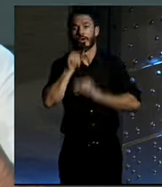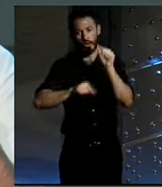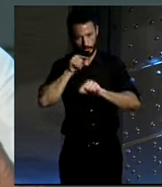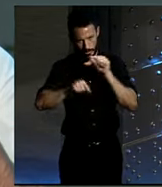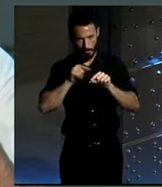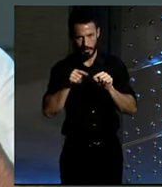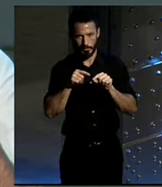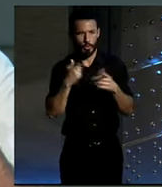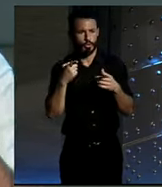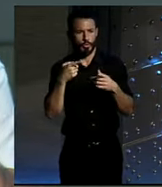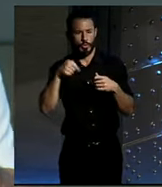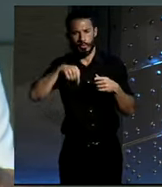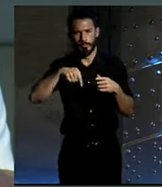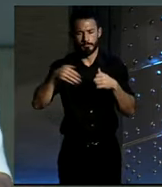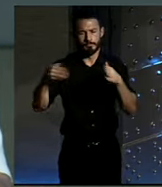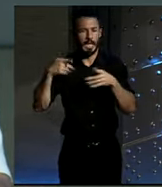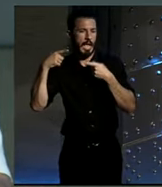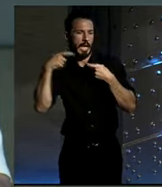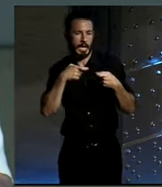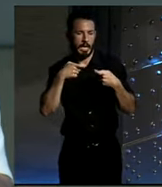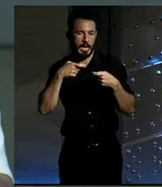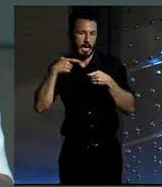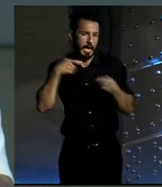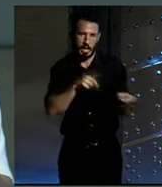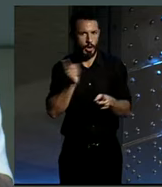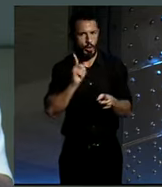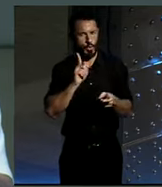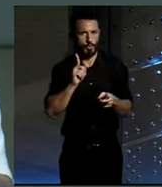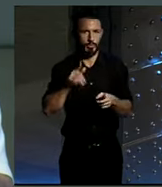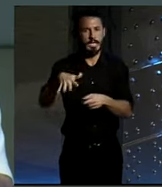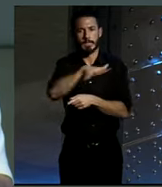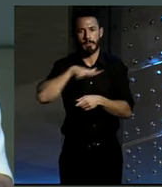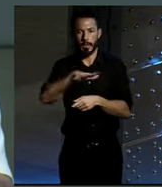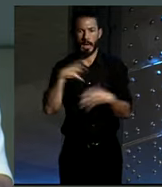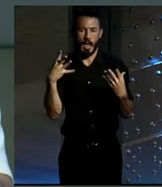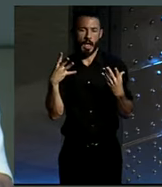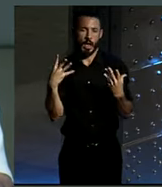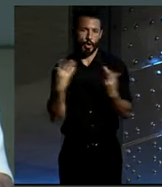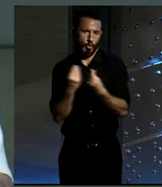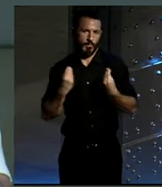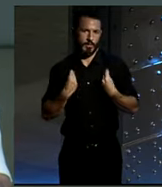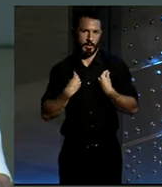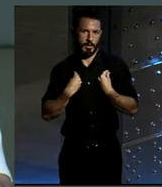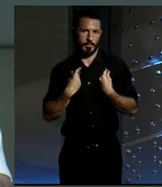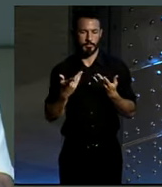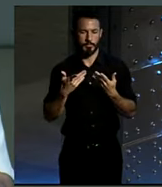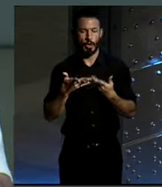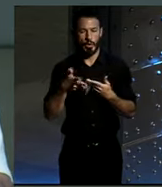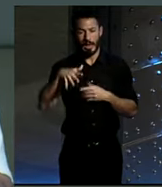es una guerra. Esto es un espacio de convivencia que se llama ciudad. Pero hay lugares en la ciudad donde los coches sobran.